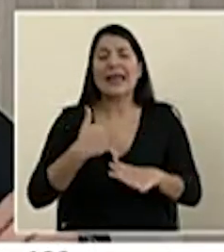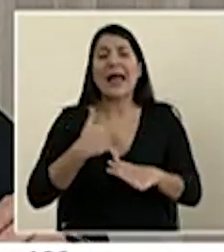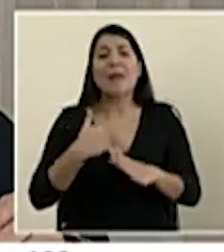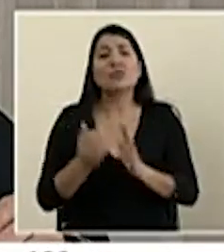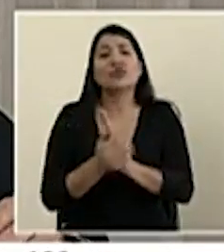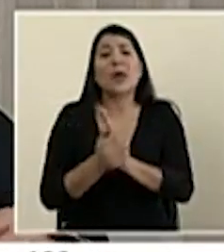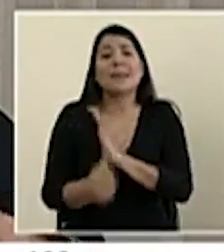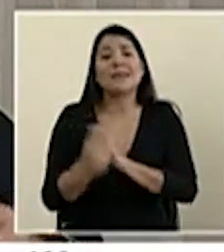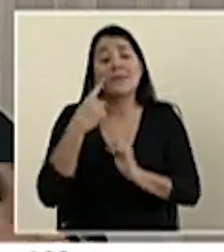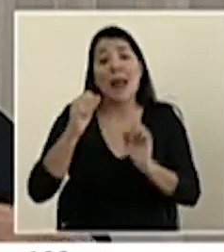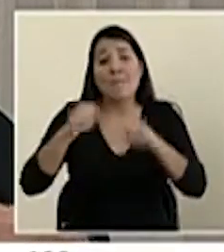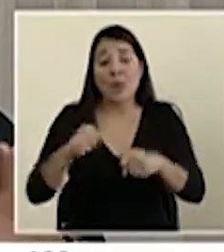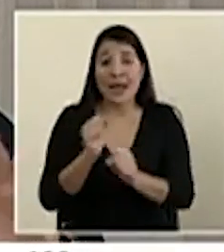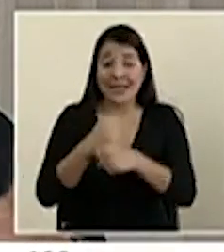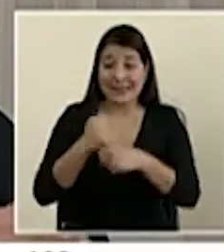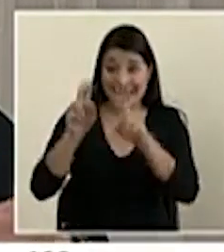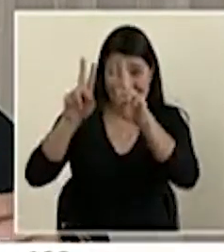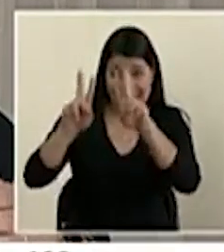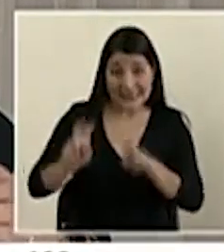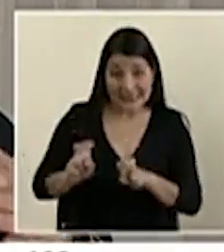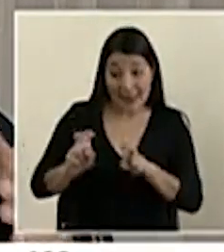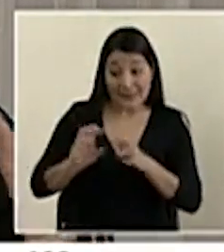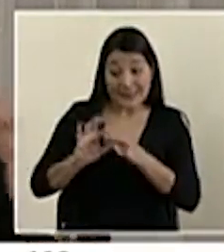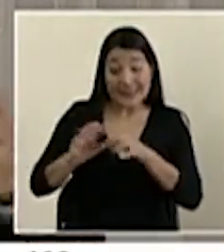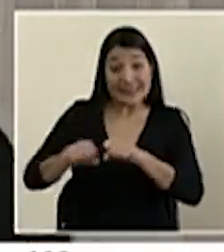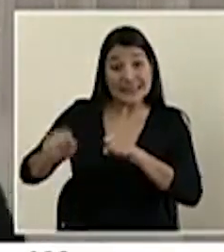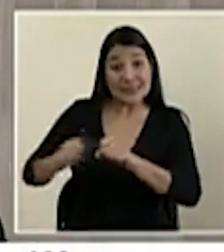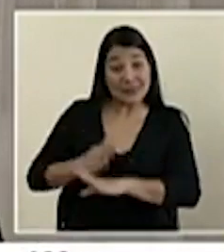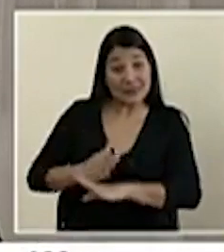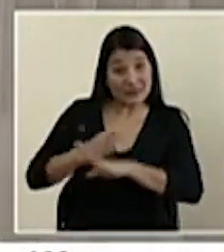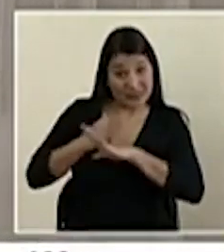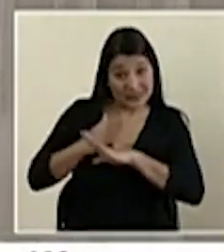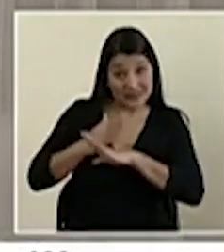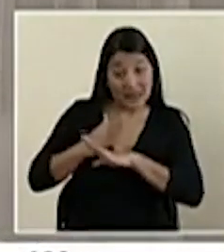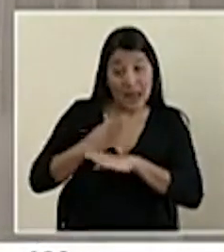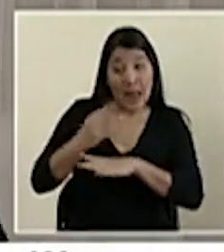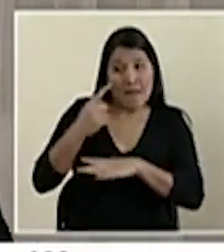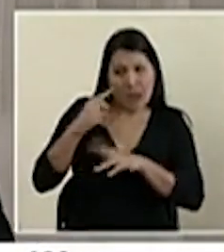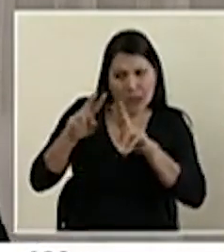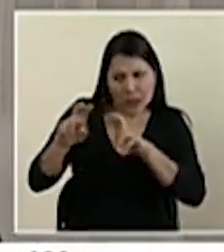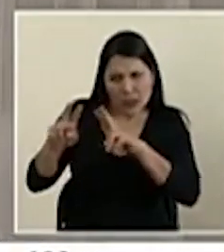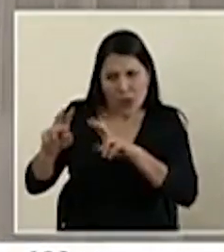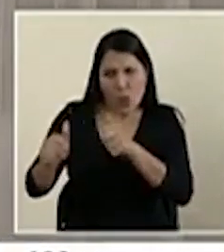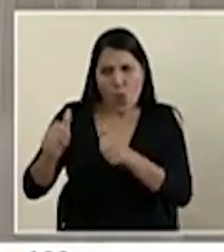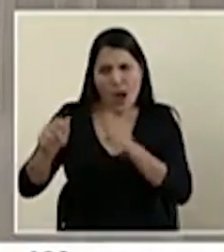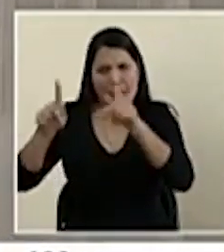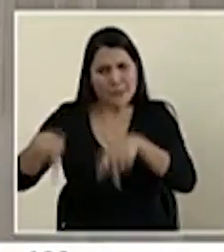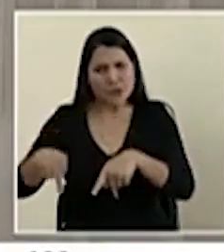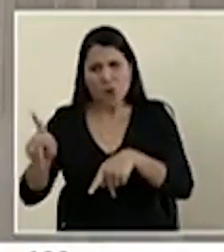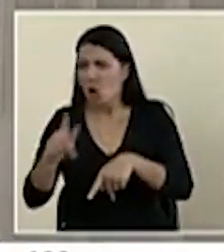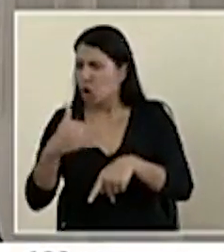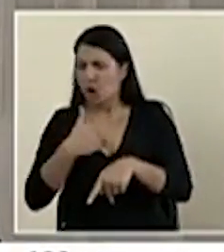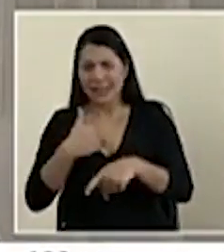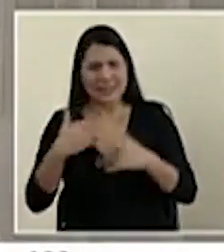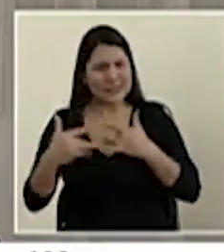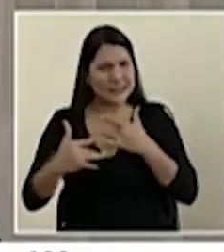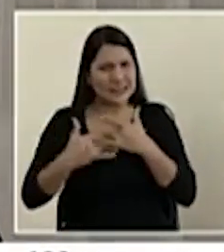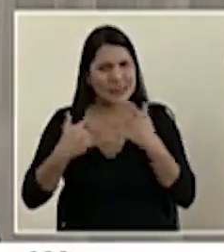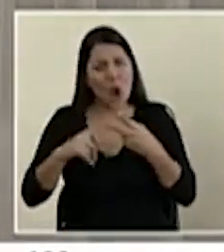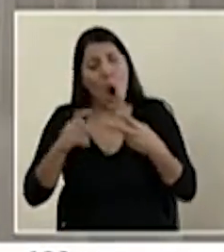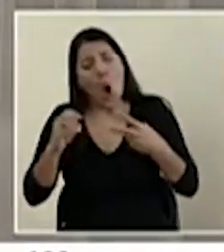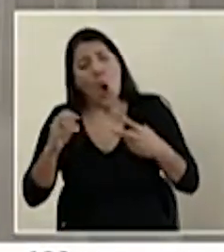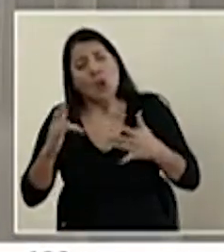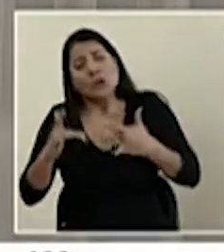pruebas inmunológicas para ver también cómo está el comportamiento de personas que no han tenido síntomas o que han tenido síntomas muy leves que el